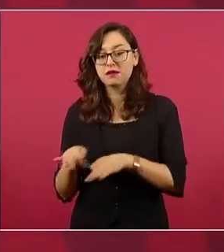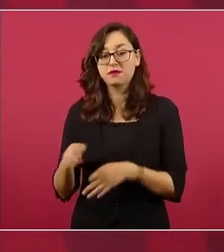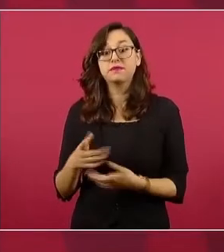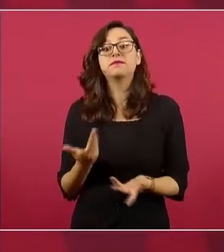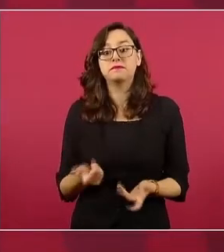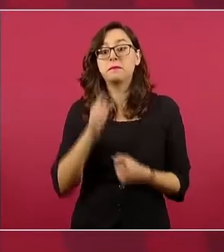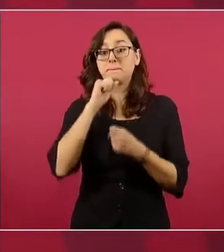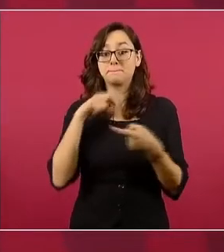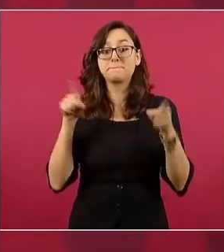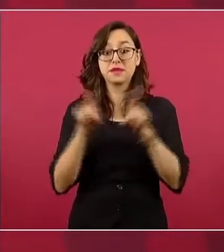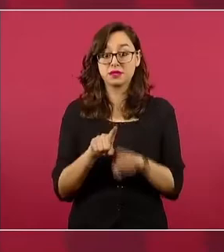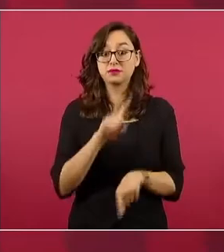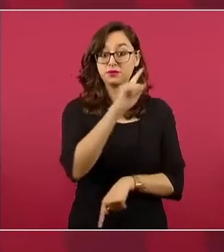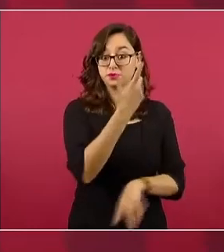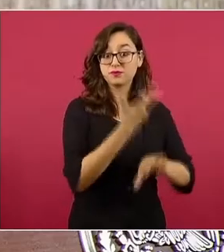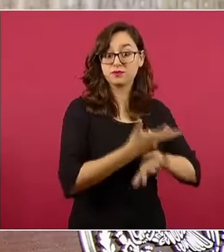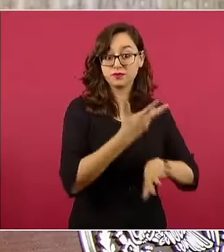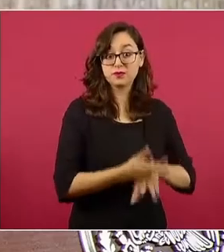turnos.